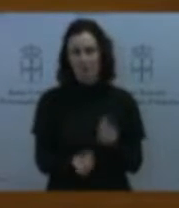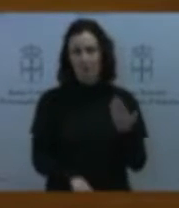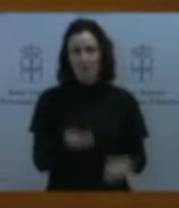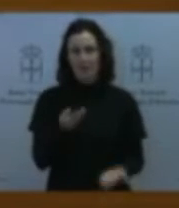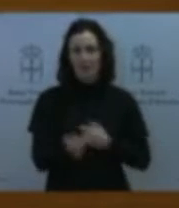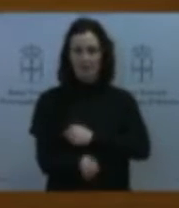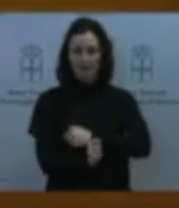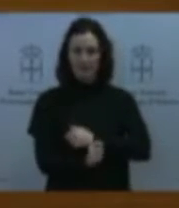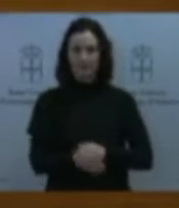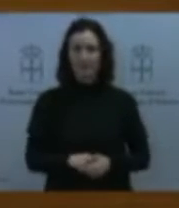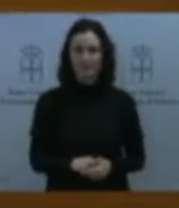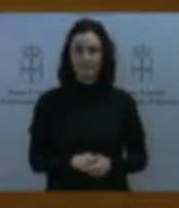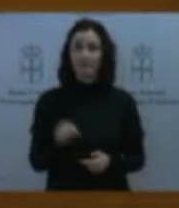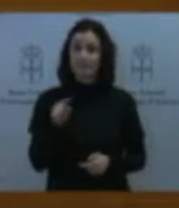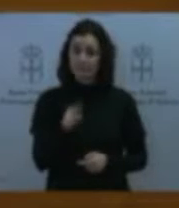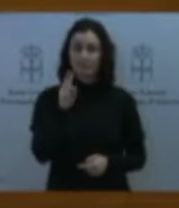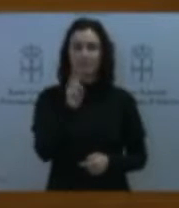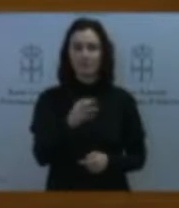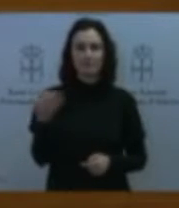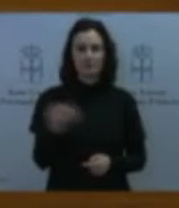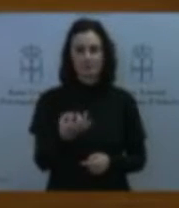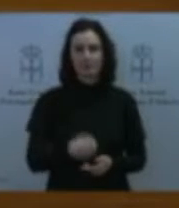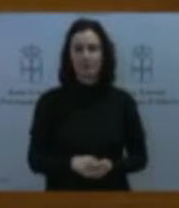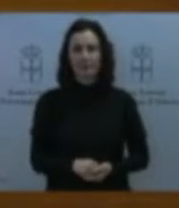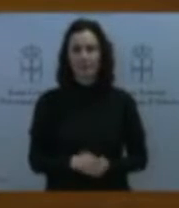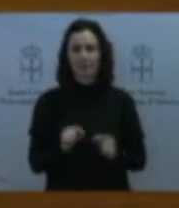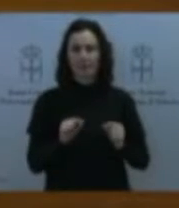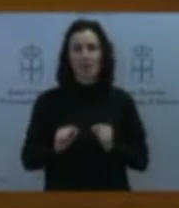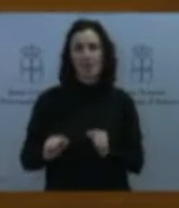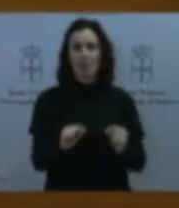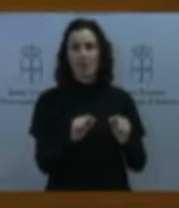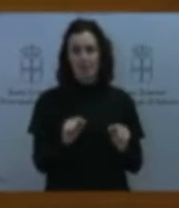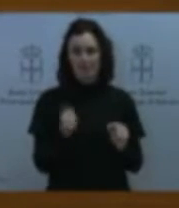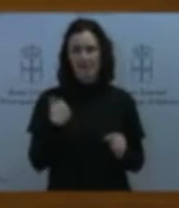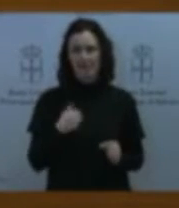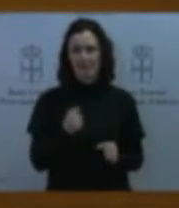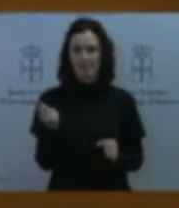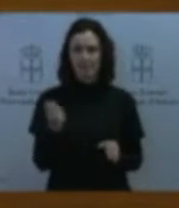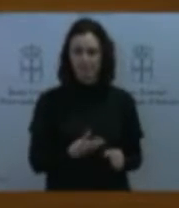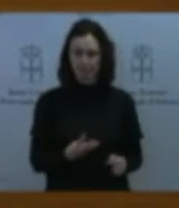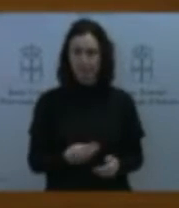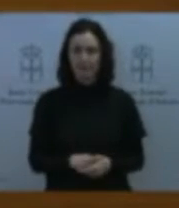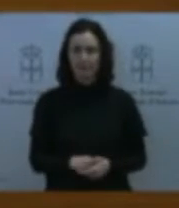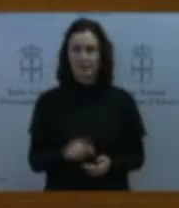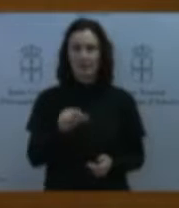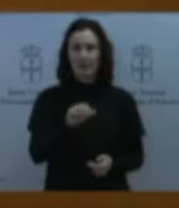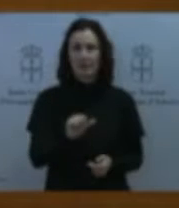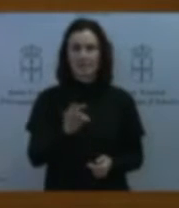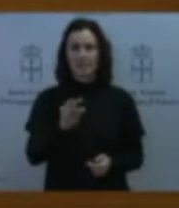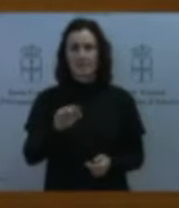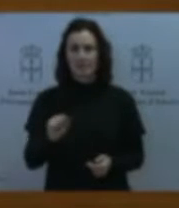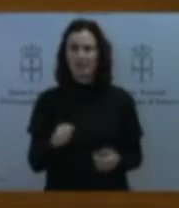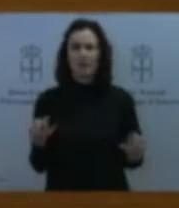un debate que ya hemos tenido en más ocasiones en esta Cámara, señor Lastra. Y es el debate sobre la participación de la